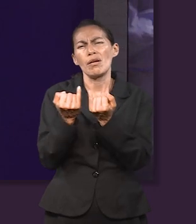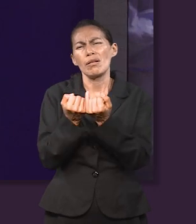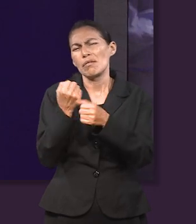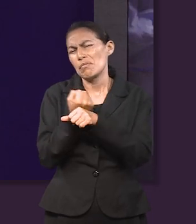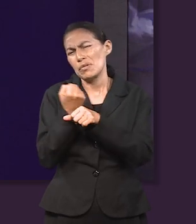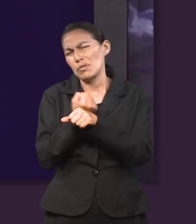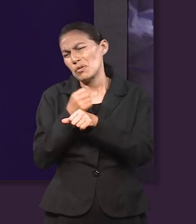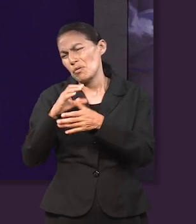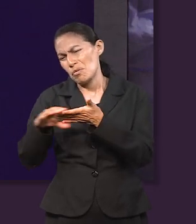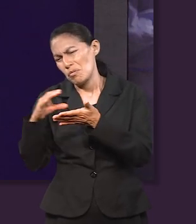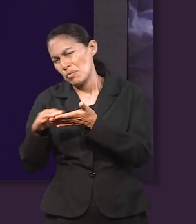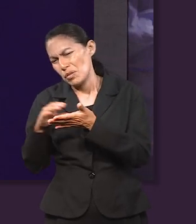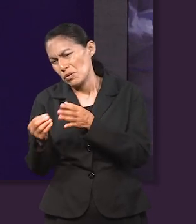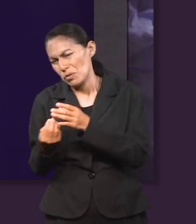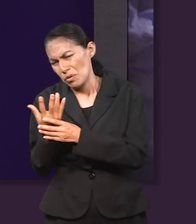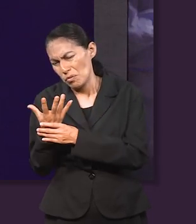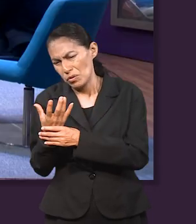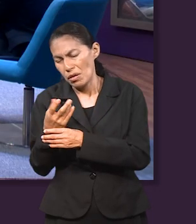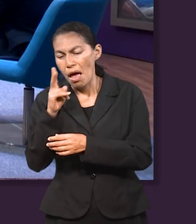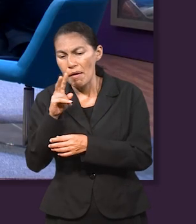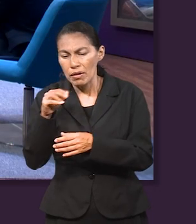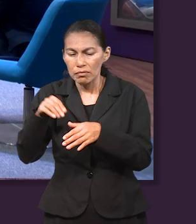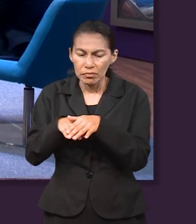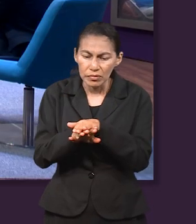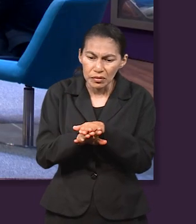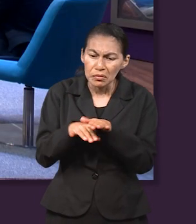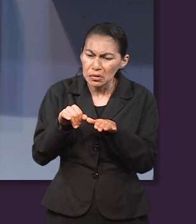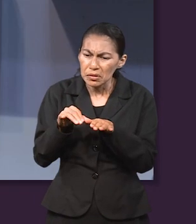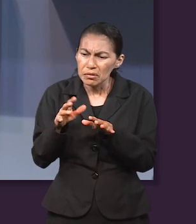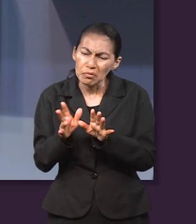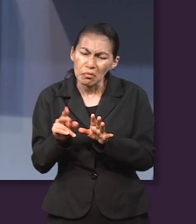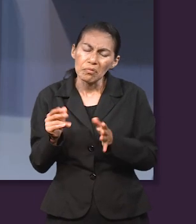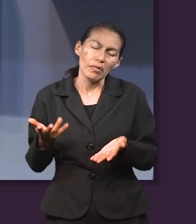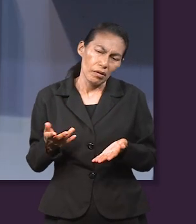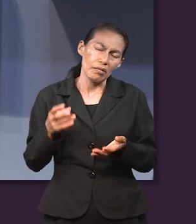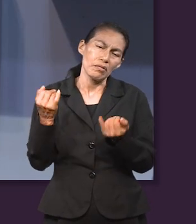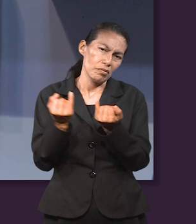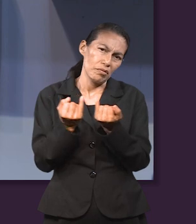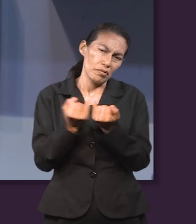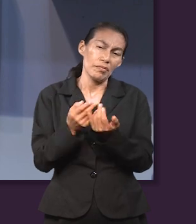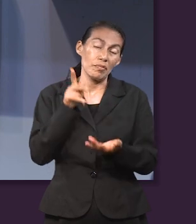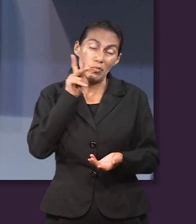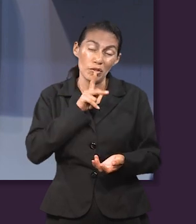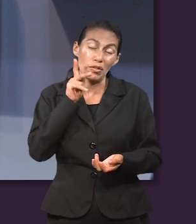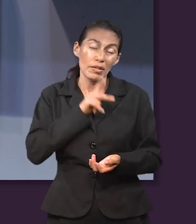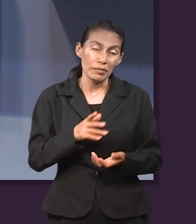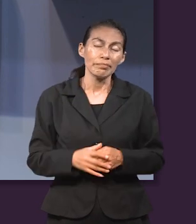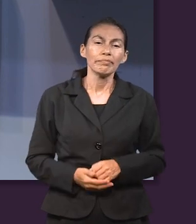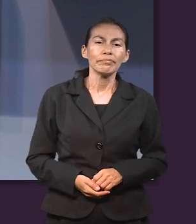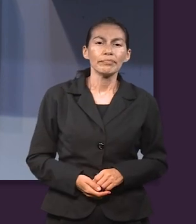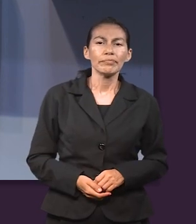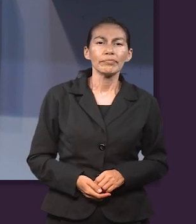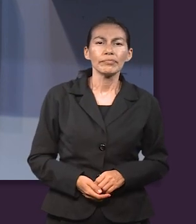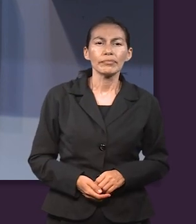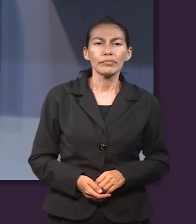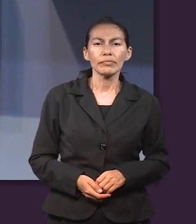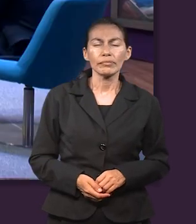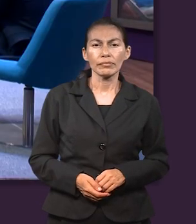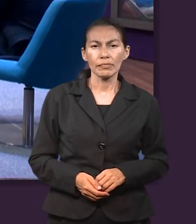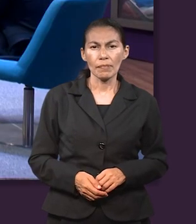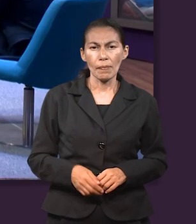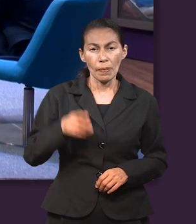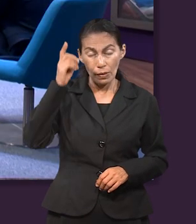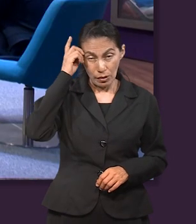Entonces, él tenía que probar esos nuevos zapatos para ver si le quedaban. Y vaya que le quedaron. Ok. Sí, hay una frase de la